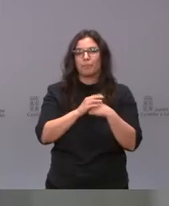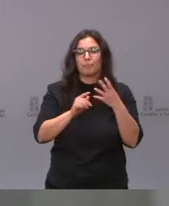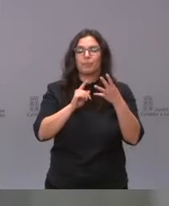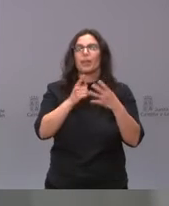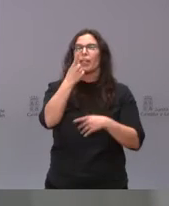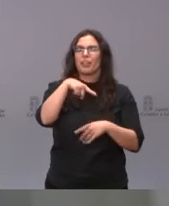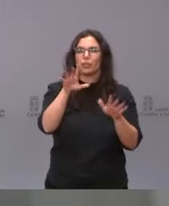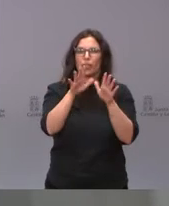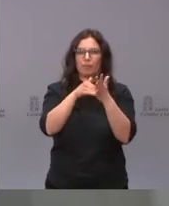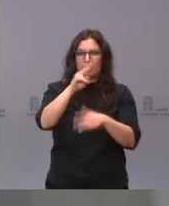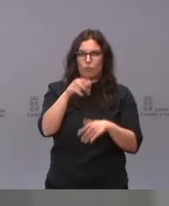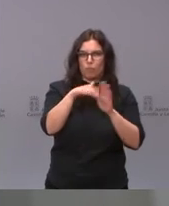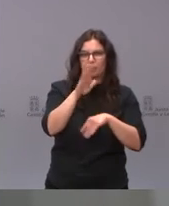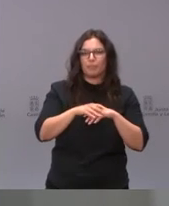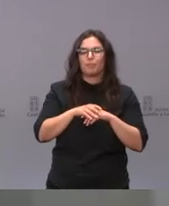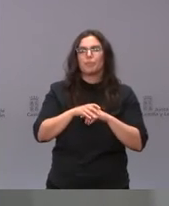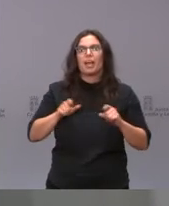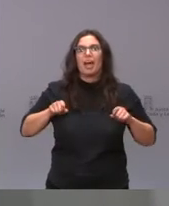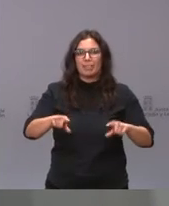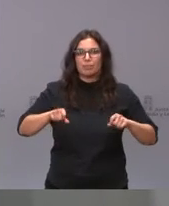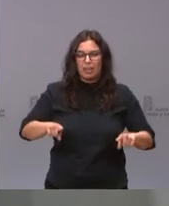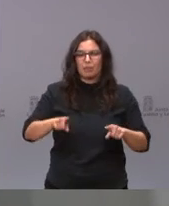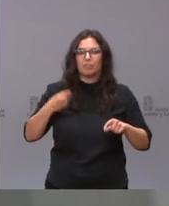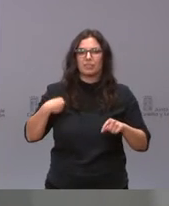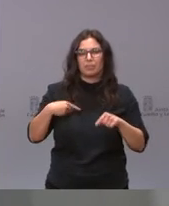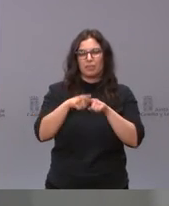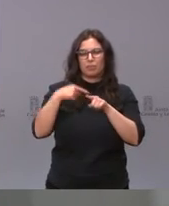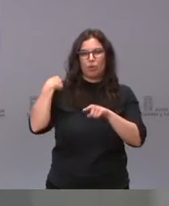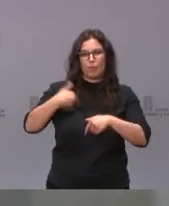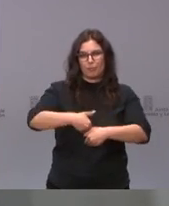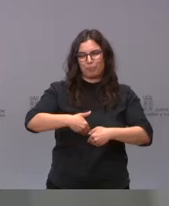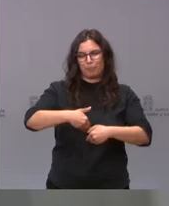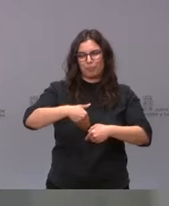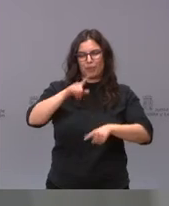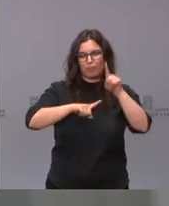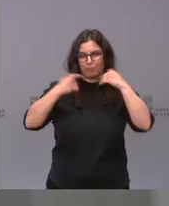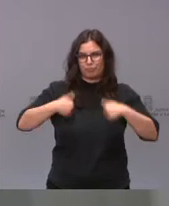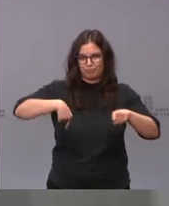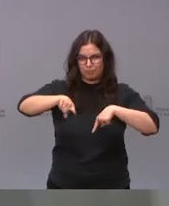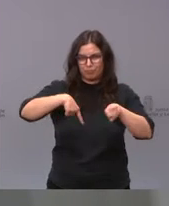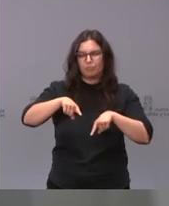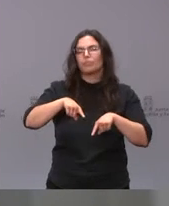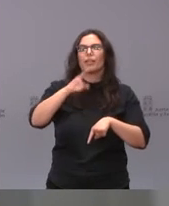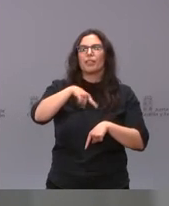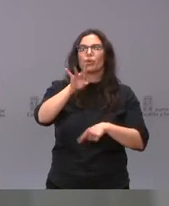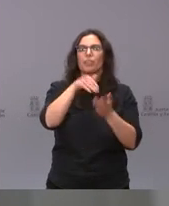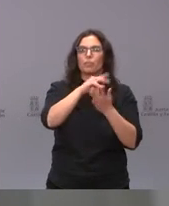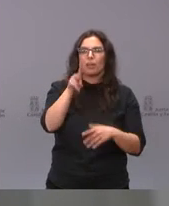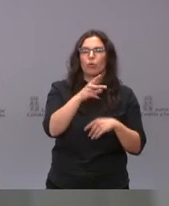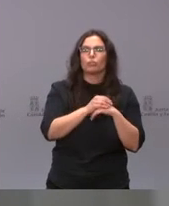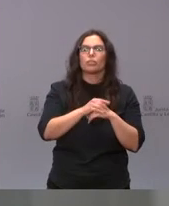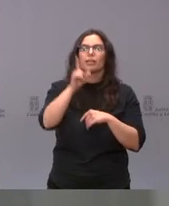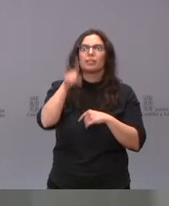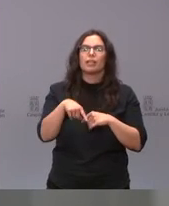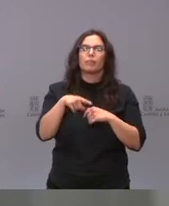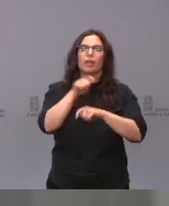de 110.000 euros, la ASPAIN, la Asociación de Parapléjicos y Grandes Minerválidos, con 115.000 euros, la Asociación de Lucha contra